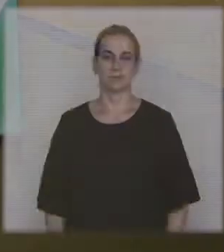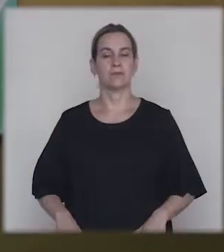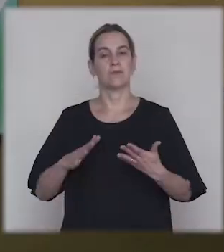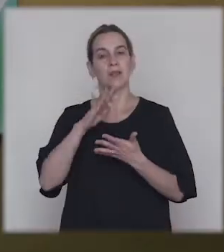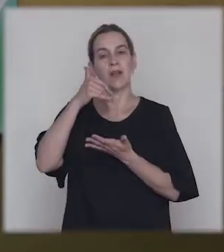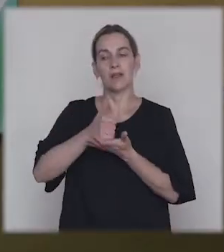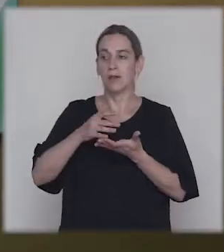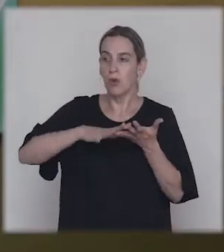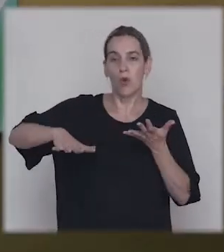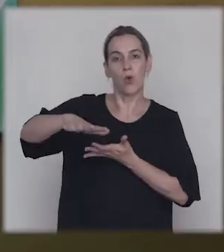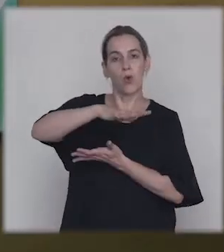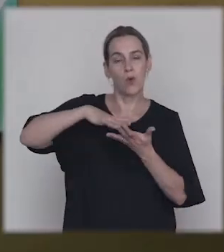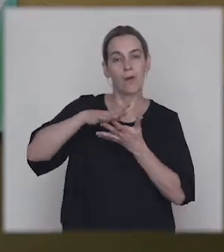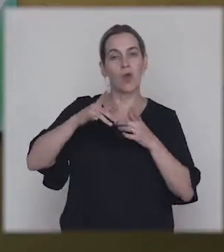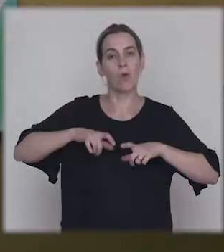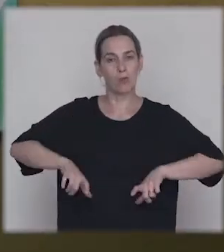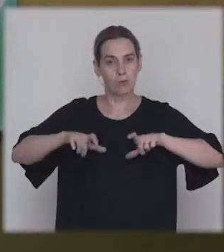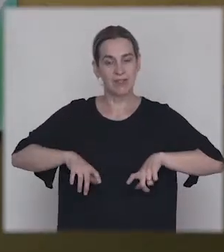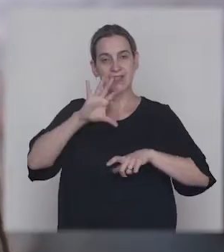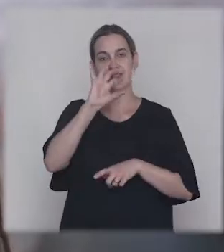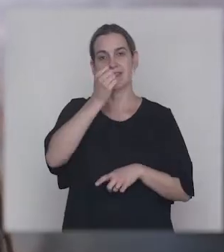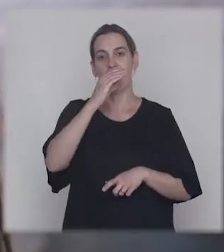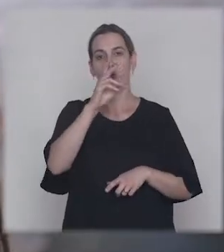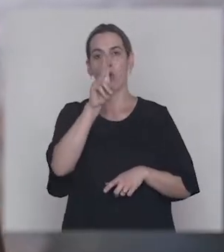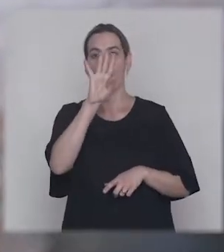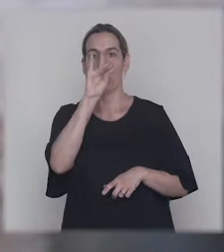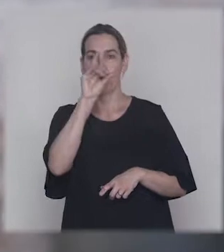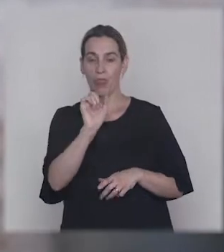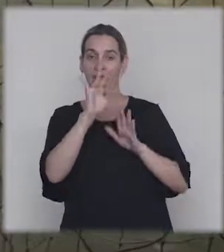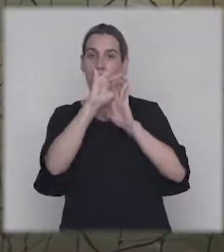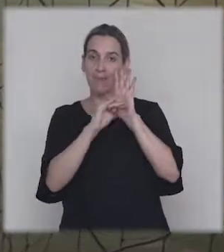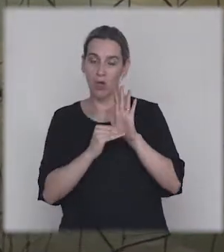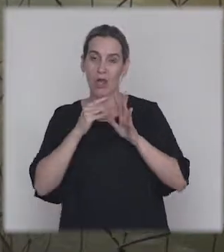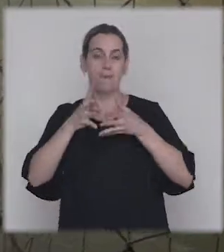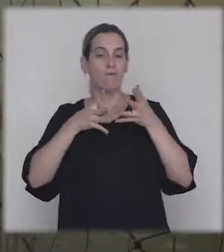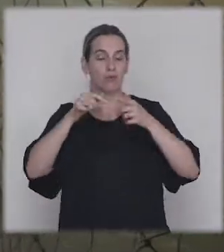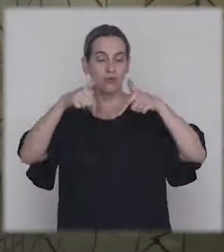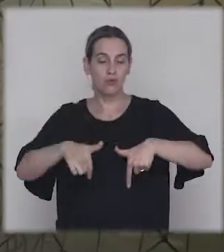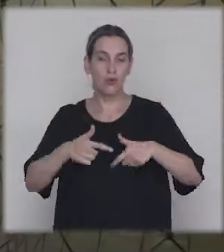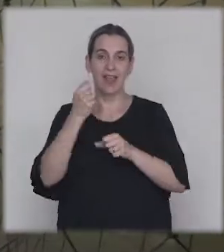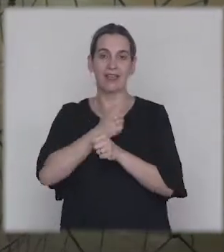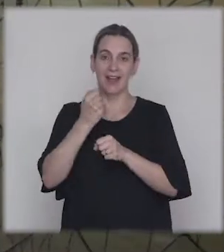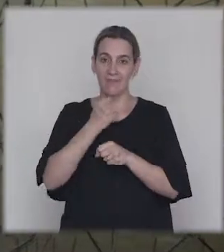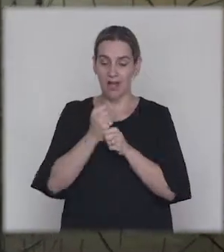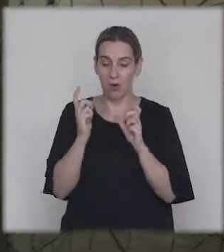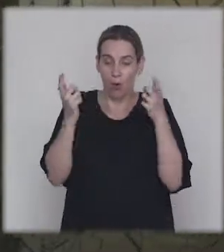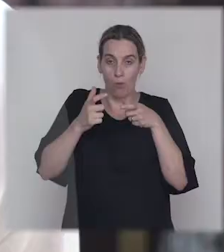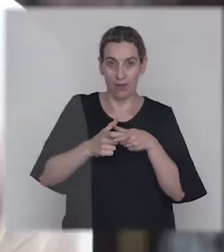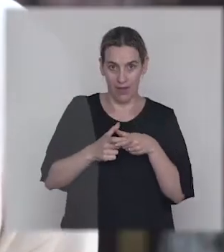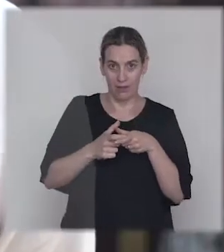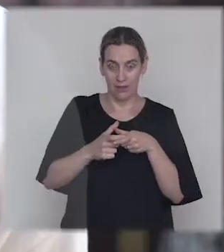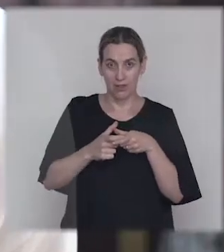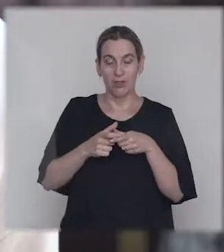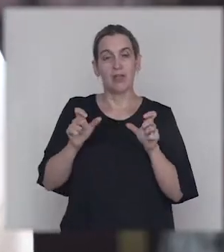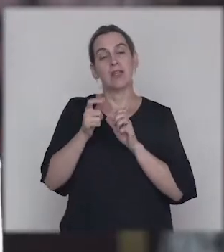Estamos en el Complejo Municipal SACUDE, el programa que funciona para este trabajo es el FPV comunitario.